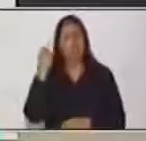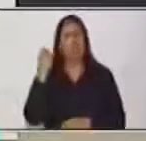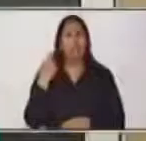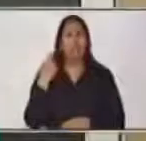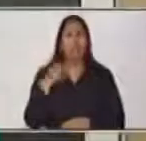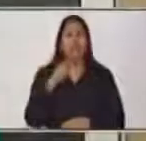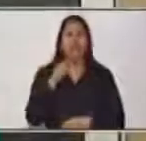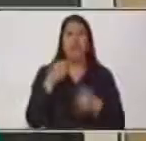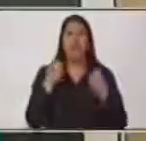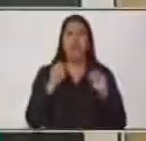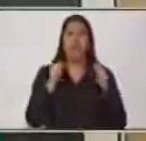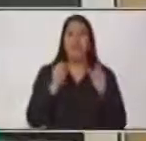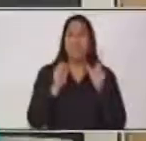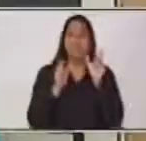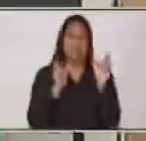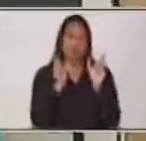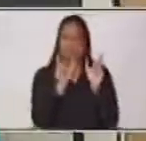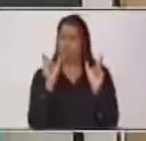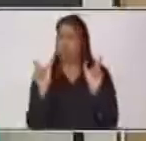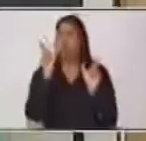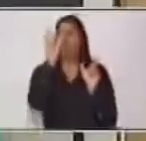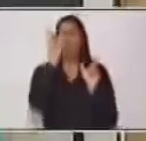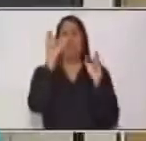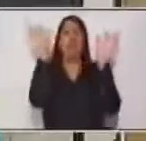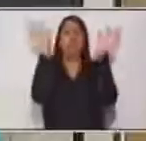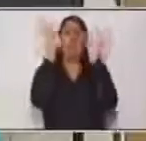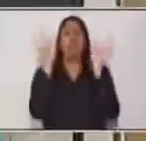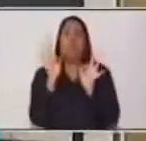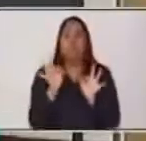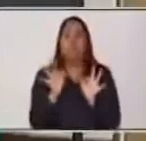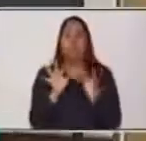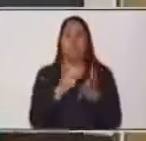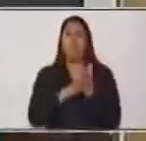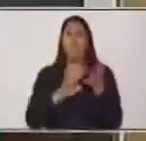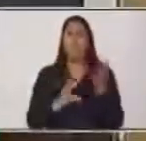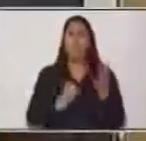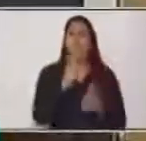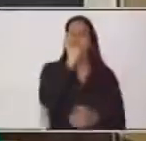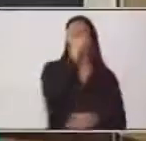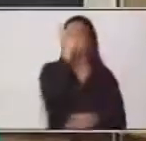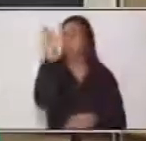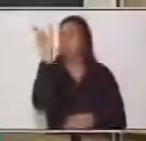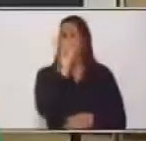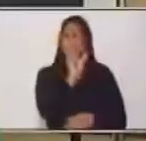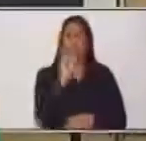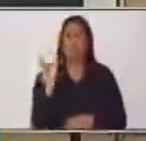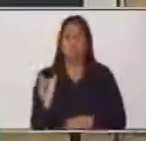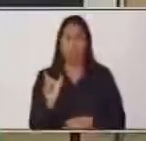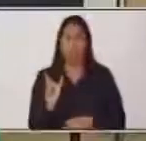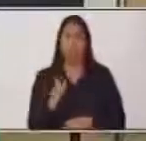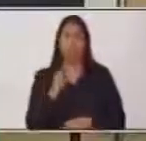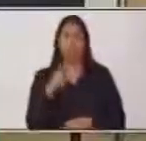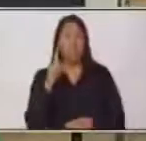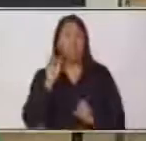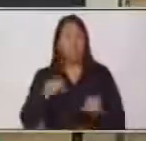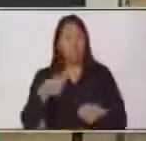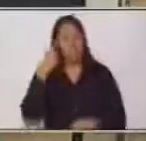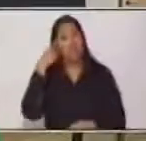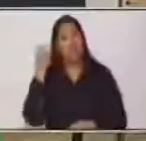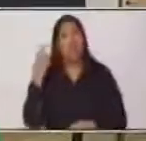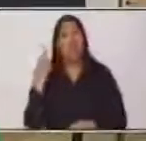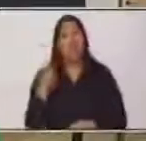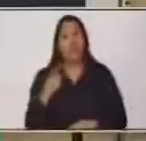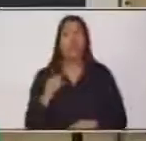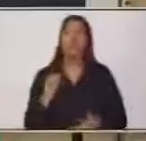esquema. El esquema puede ser cualquiera que conozca. En clases, más adelante, vamos a poder comprender qué es un